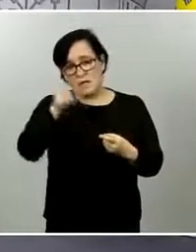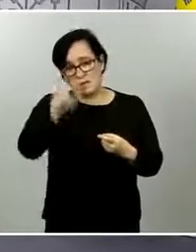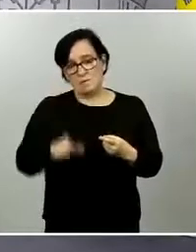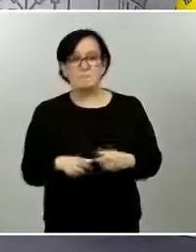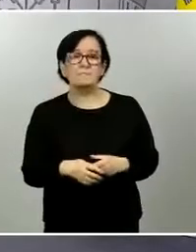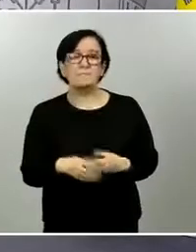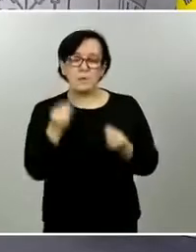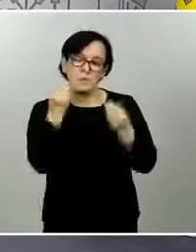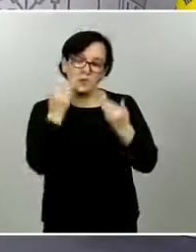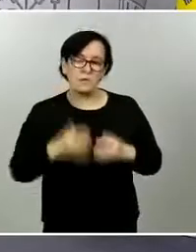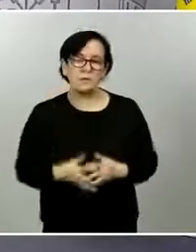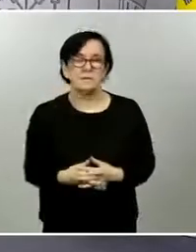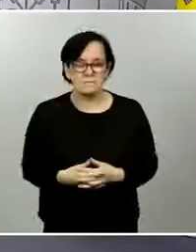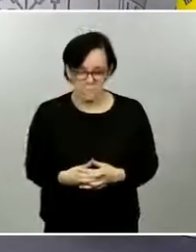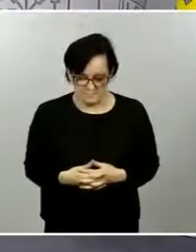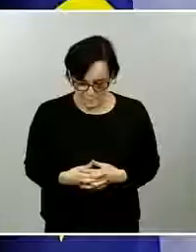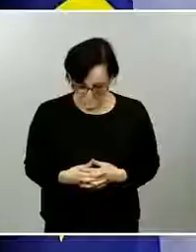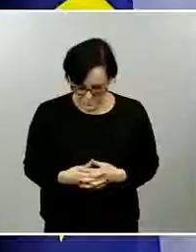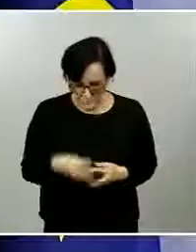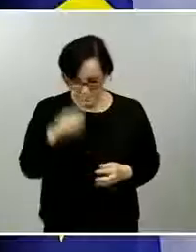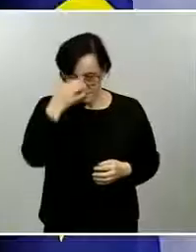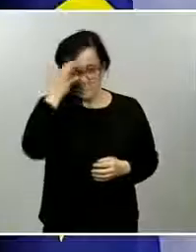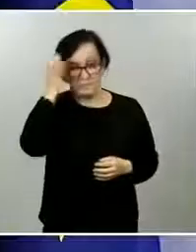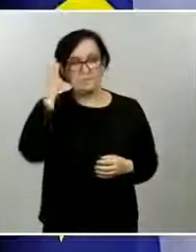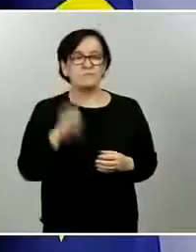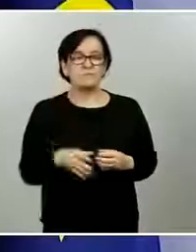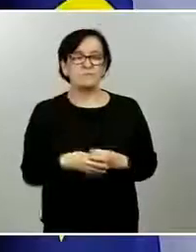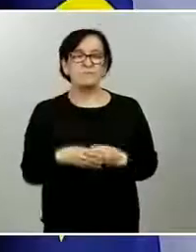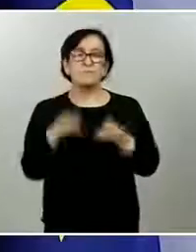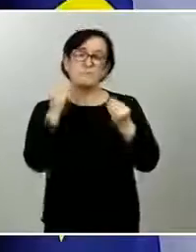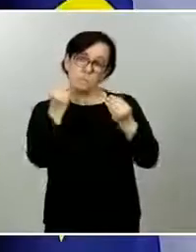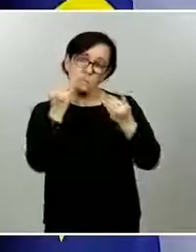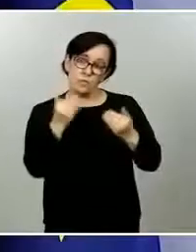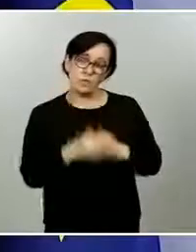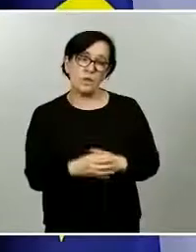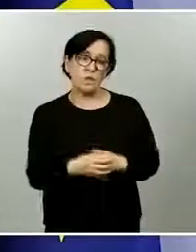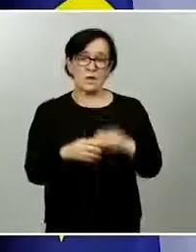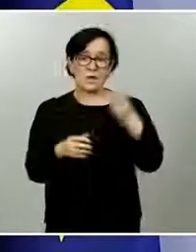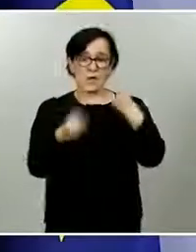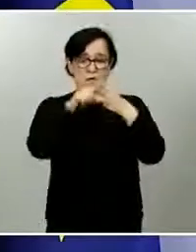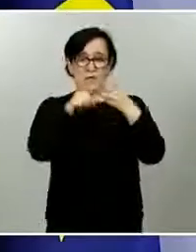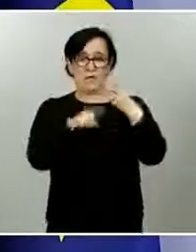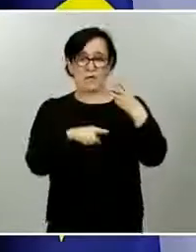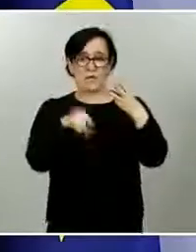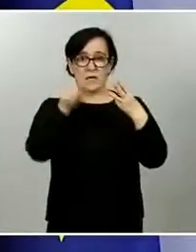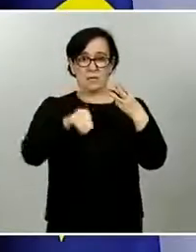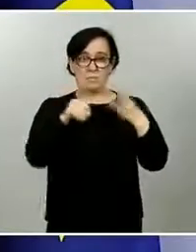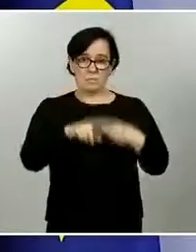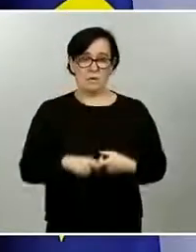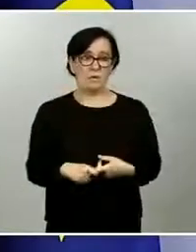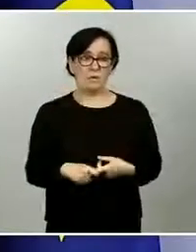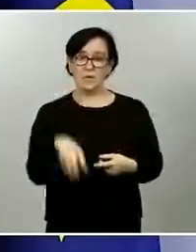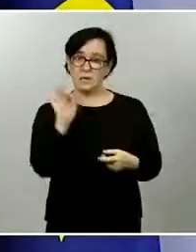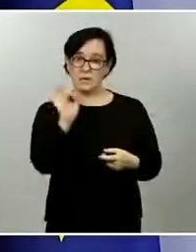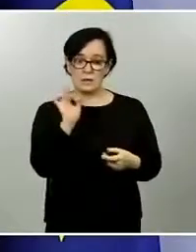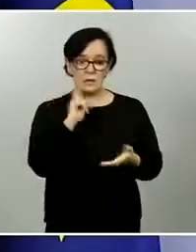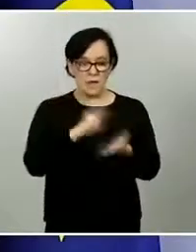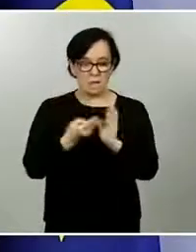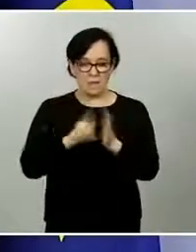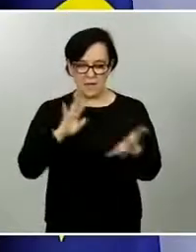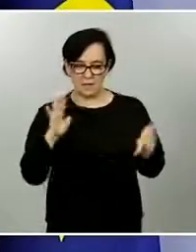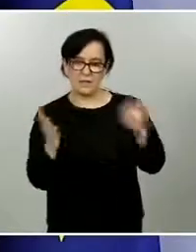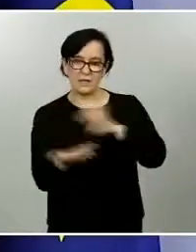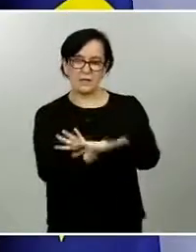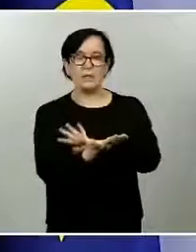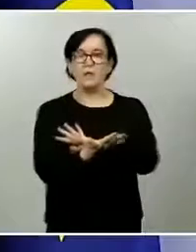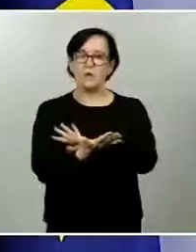pasar de fase está de acuerdo con sus quejas y qué opina sobre ello ministro Illa muchas gracias